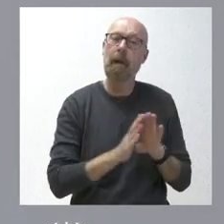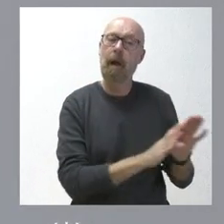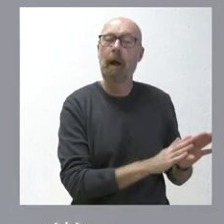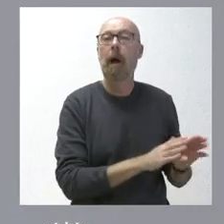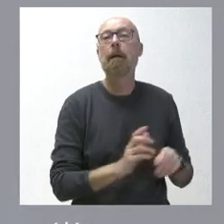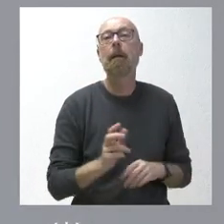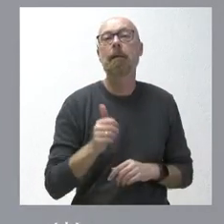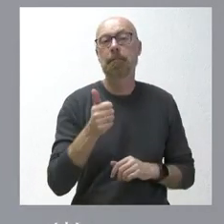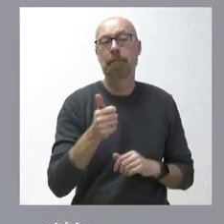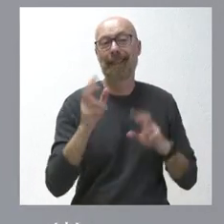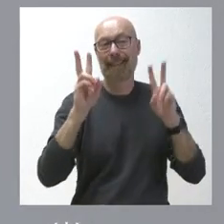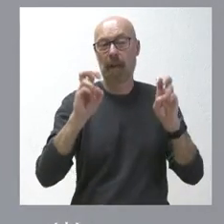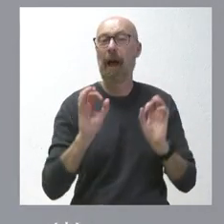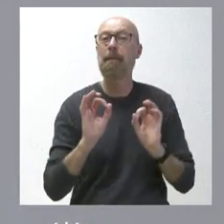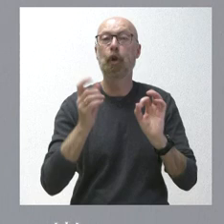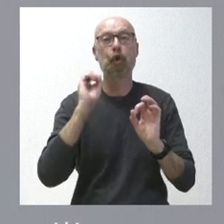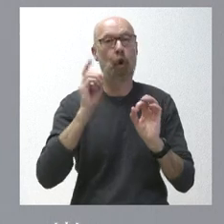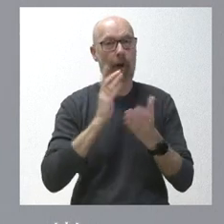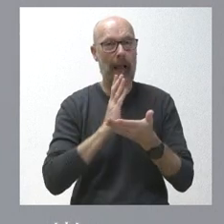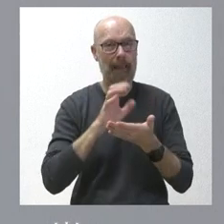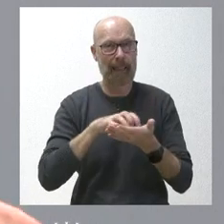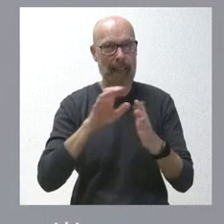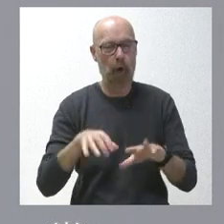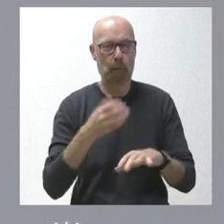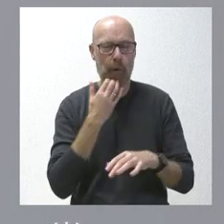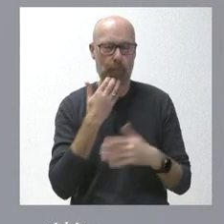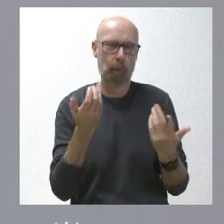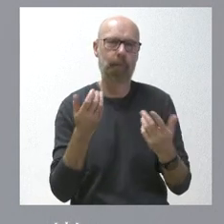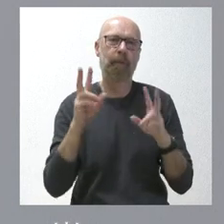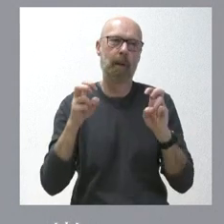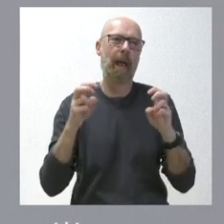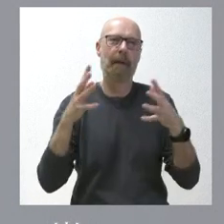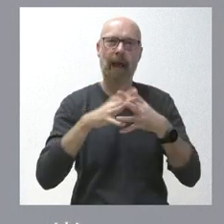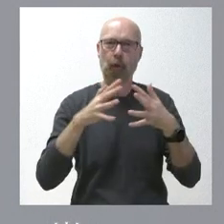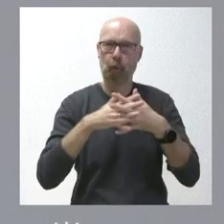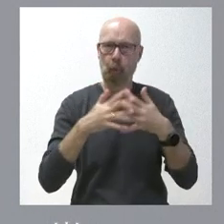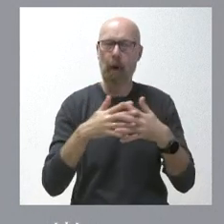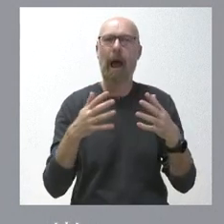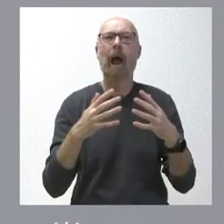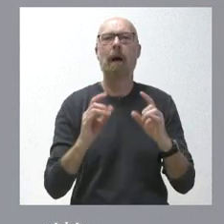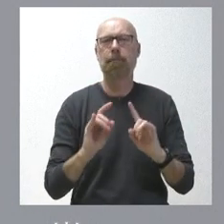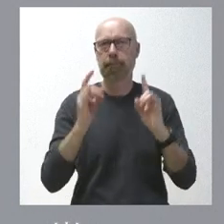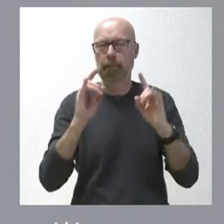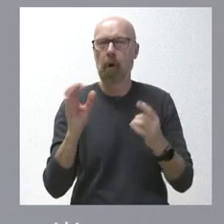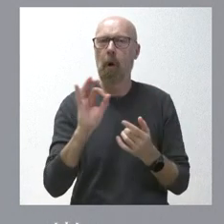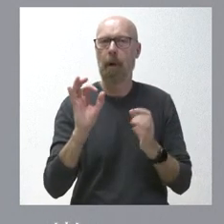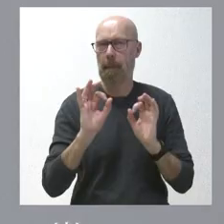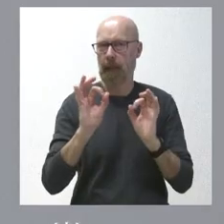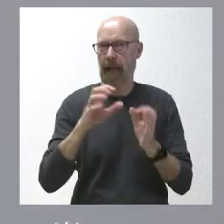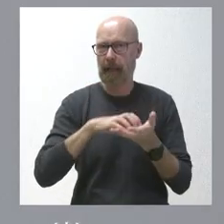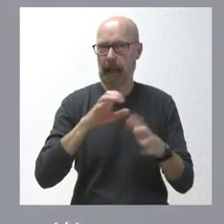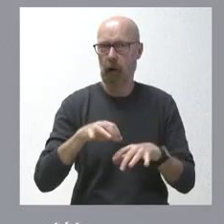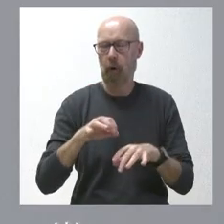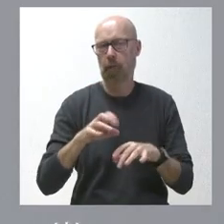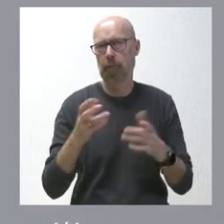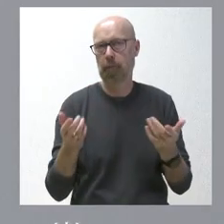solo de Castilla y León. Me estoy refiriendo a cuestiones de infraestructuras específicas de nuestra comunidad autónoma y otra serie de